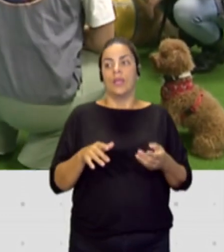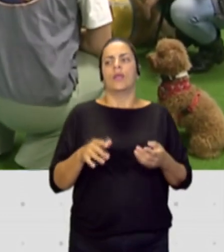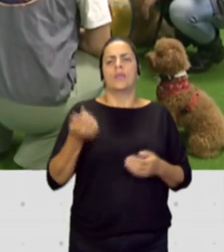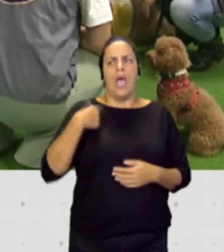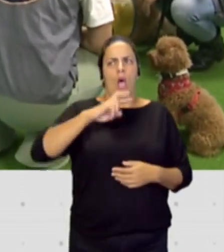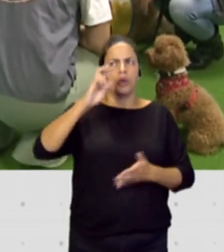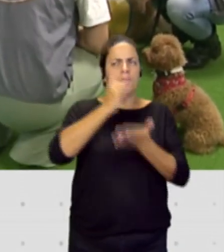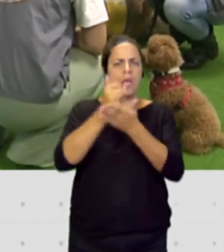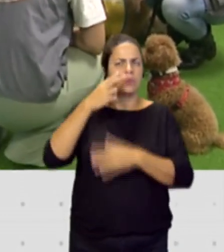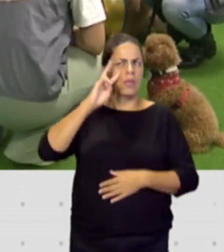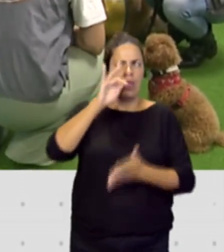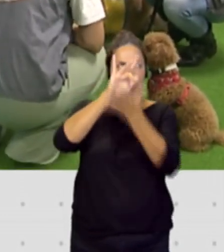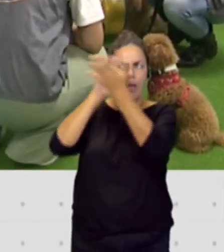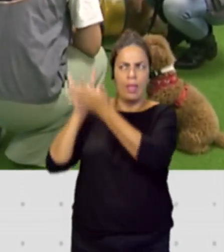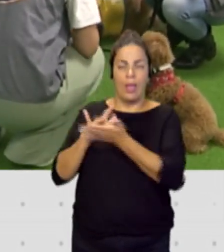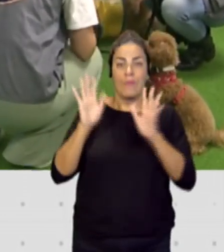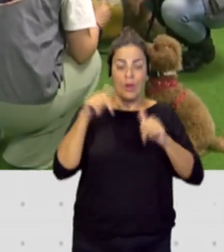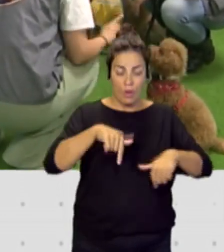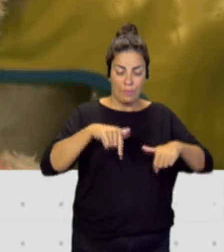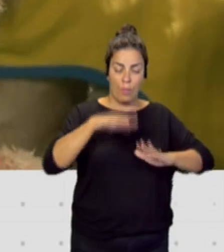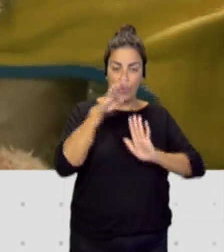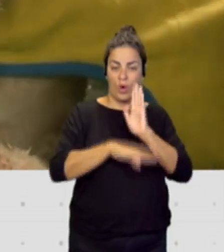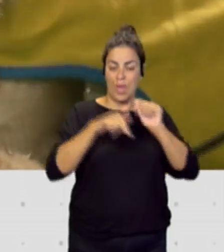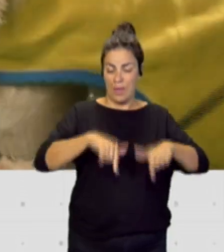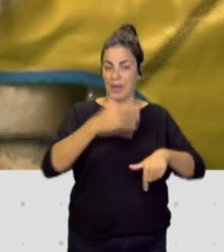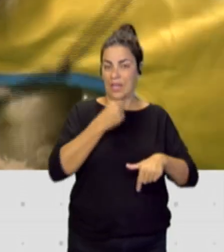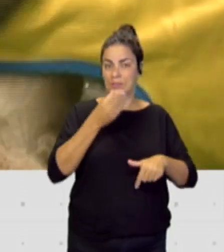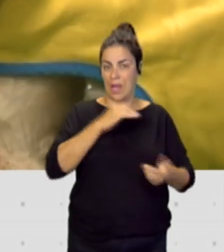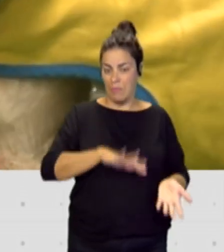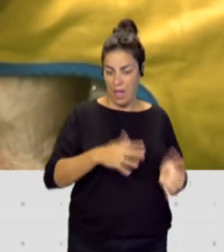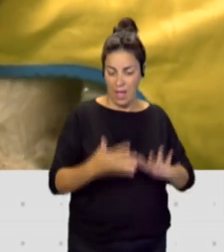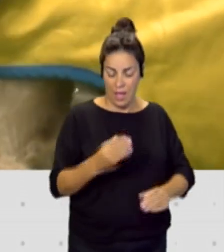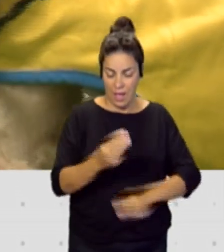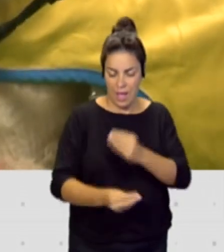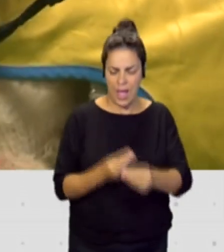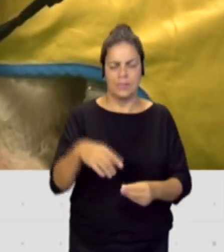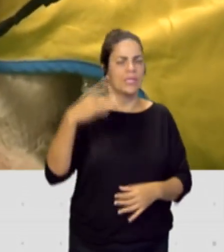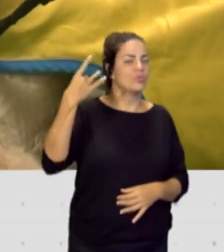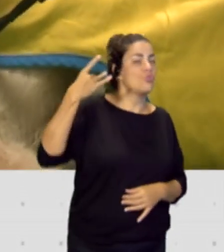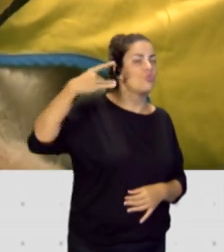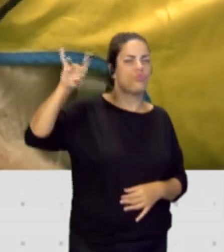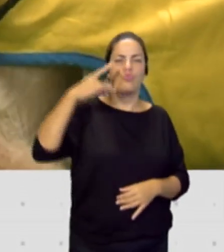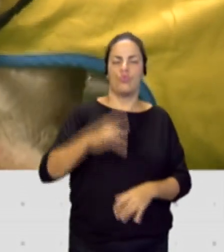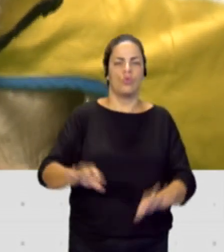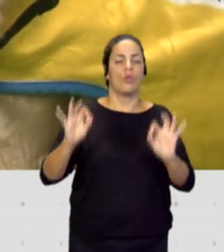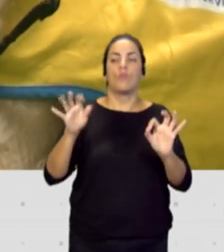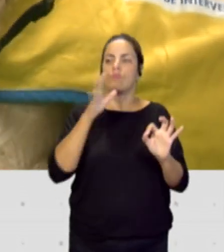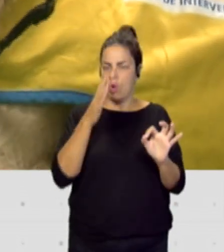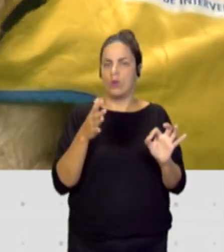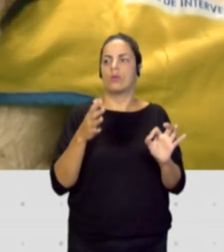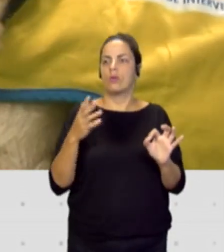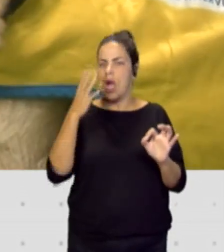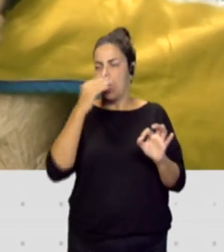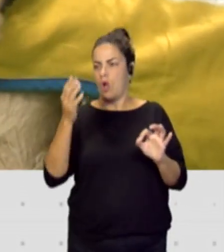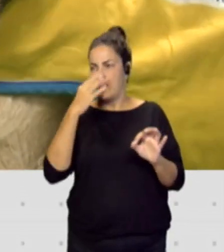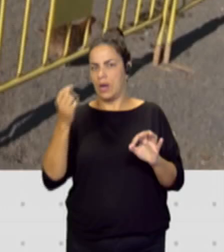otras estrellas, pero el programa que se desarrolla aquí en Las Palmas es único en el sentido de que no solamente contempla la visita de los